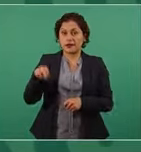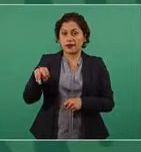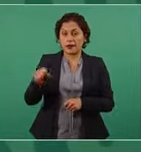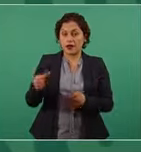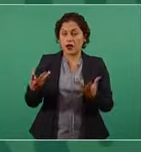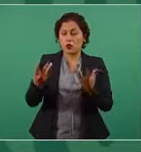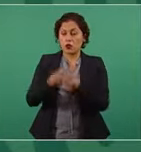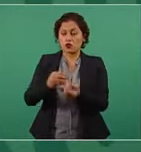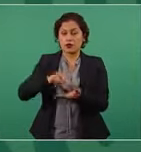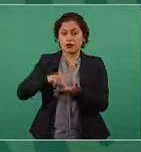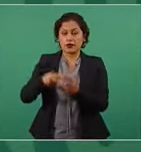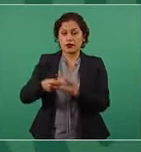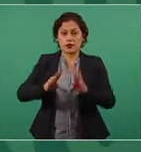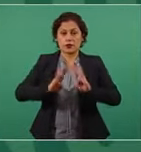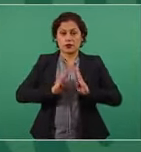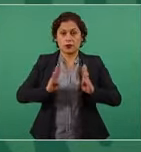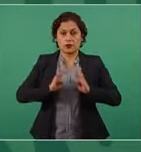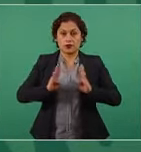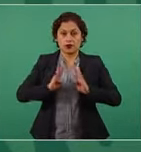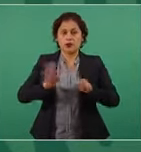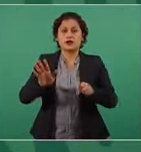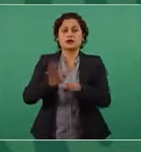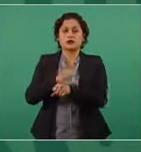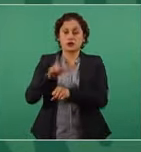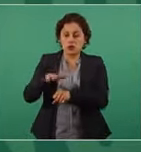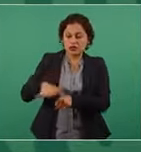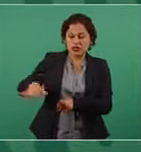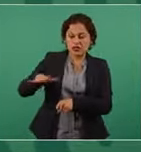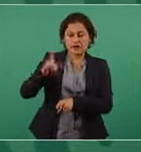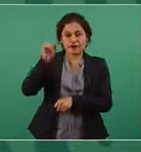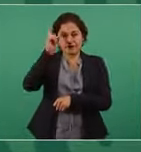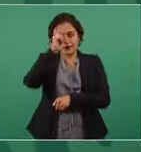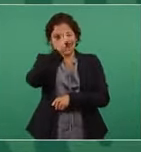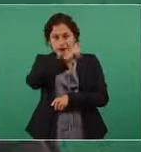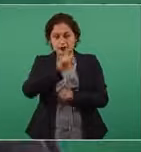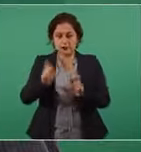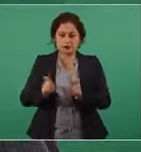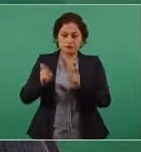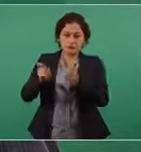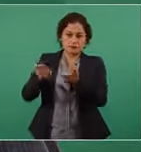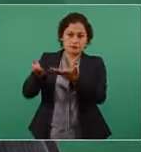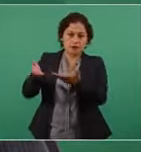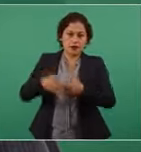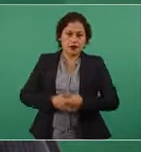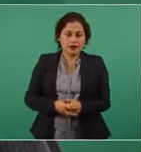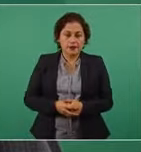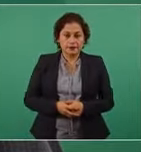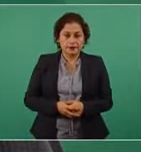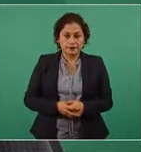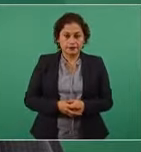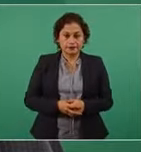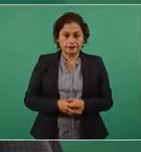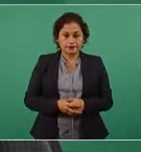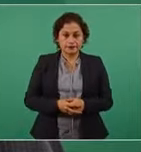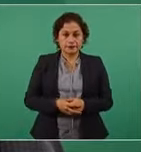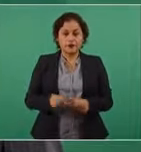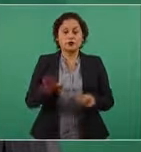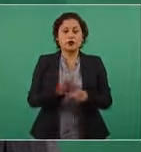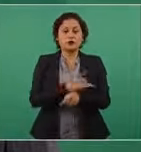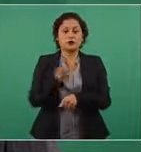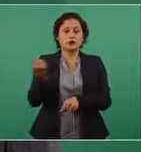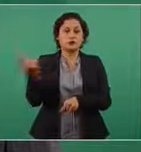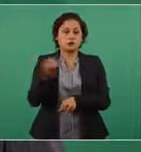por las complicaciones que tiene debido a que hay mucho